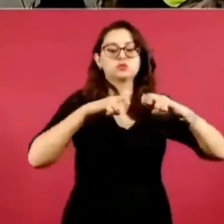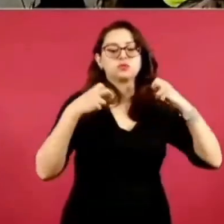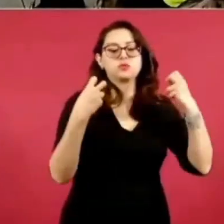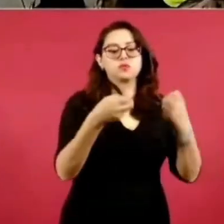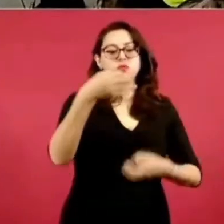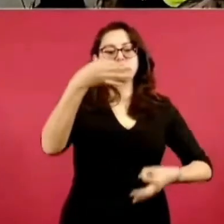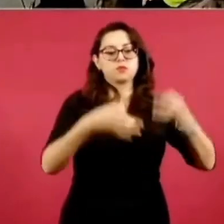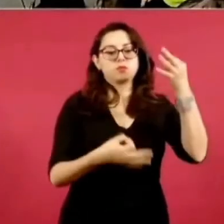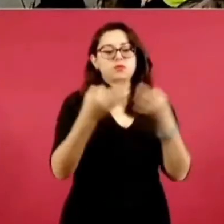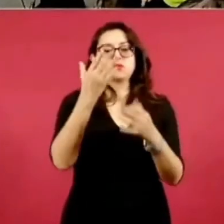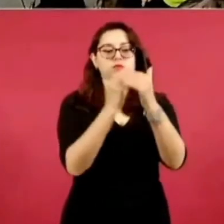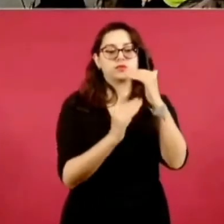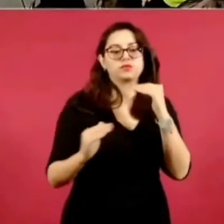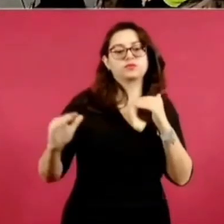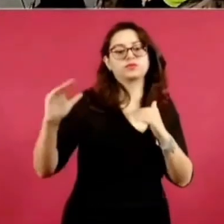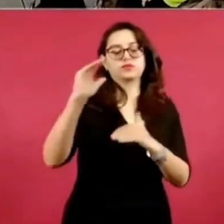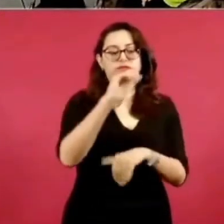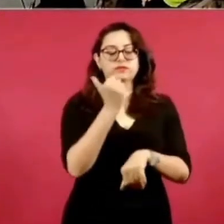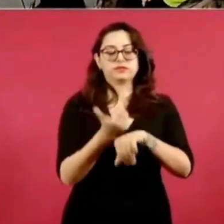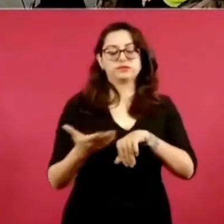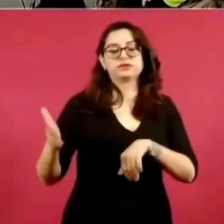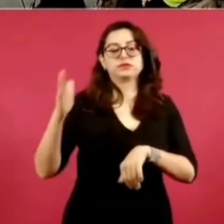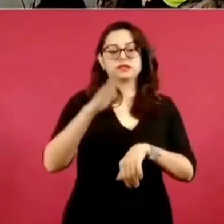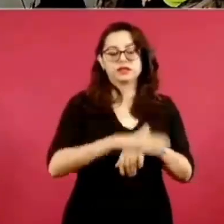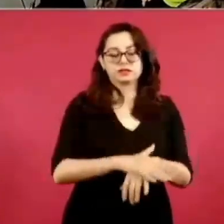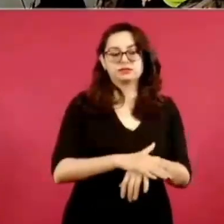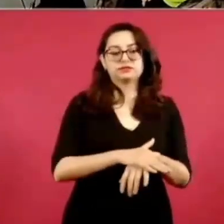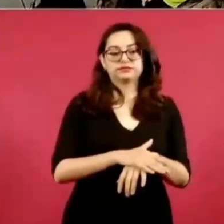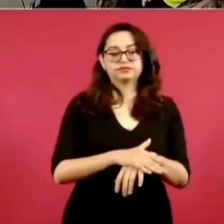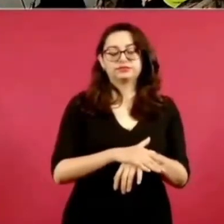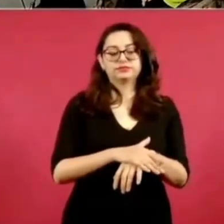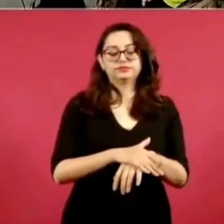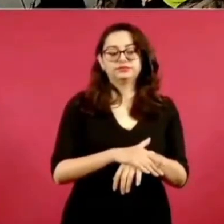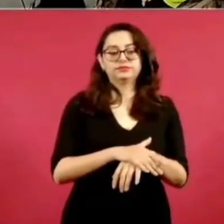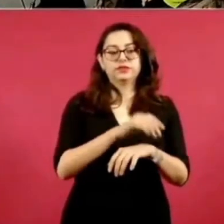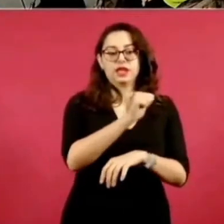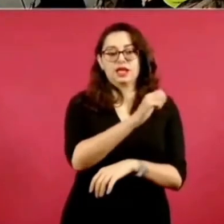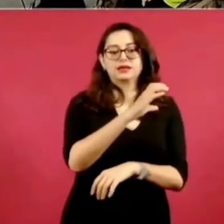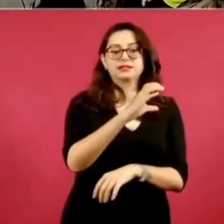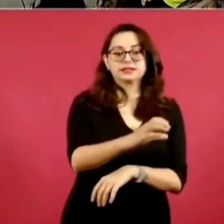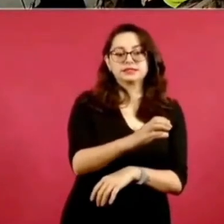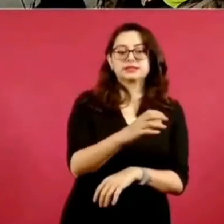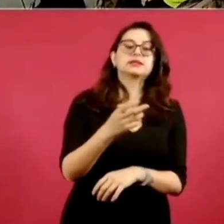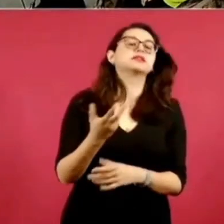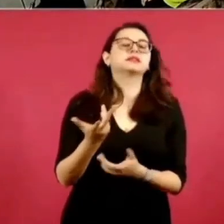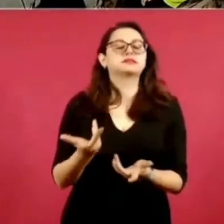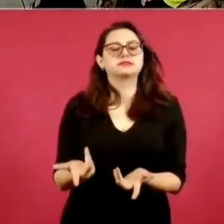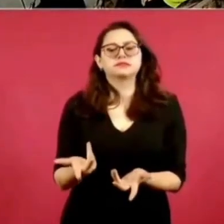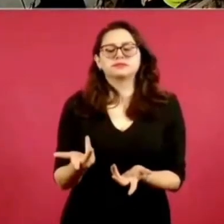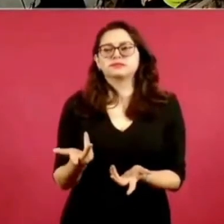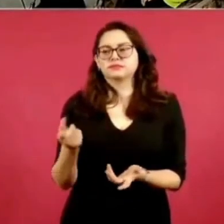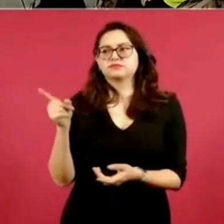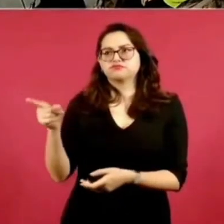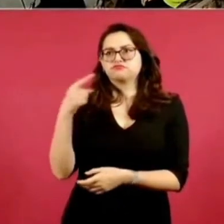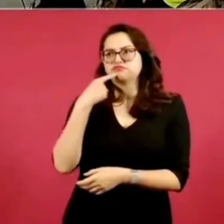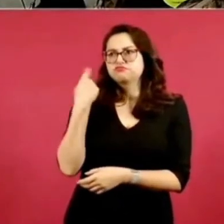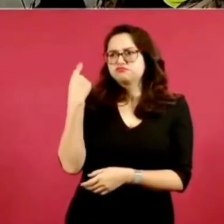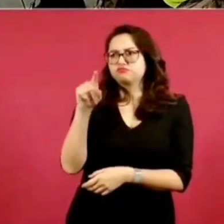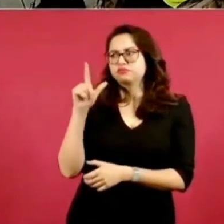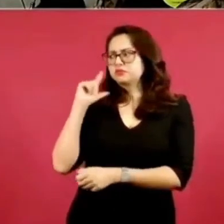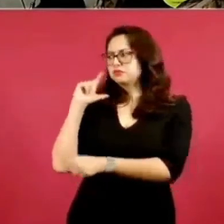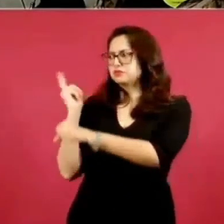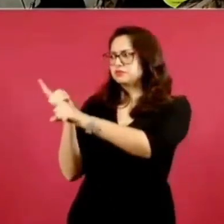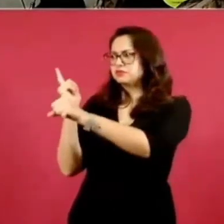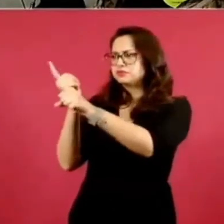de Tribunales de Justicia de la Administración Administrativa, perdón, ACE. Y pues bueno, está haciendo esta denuncia y